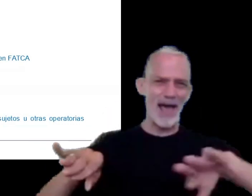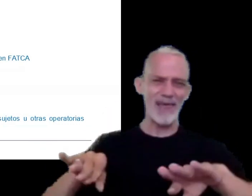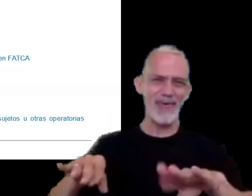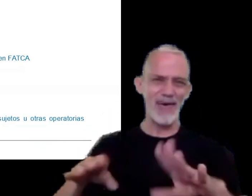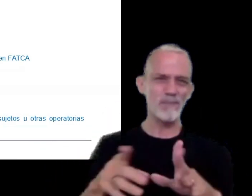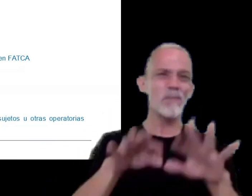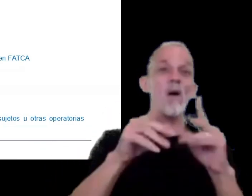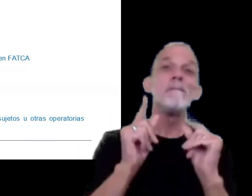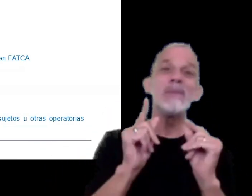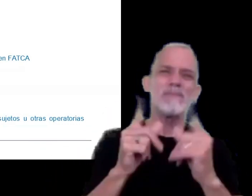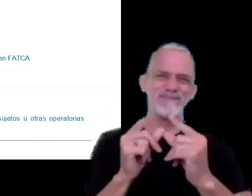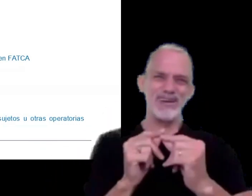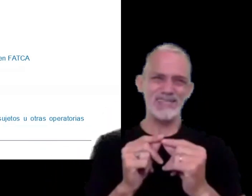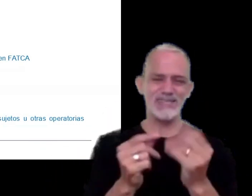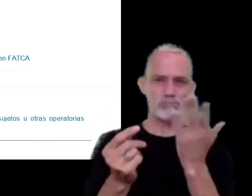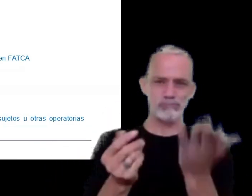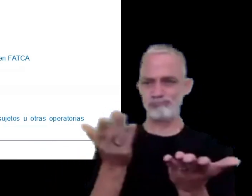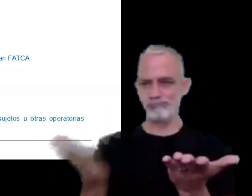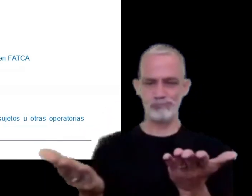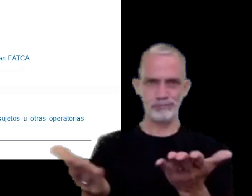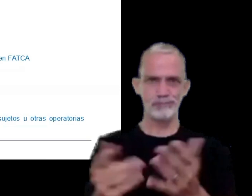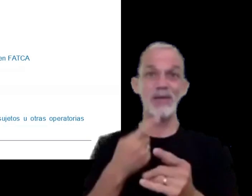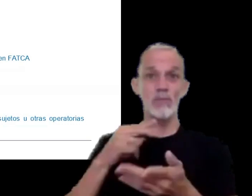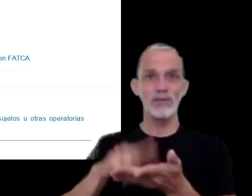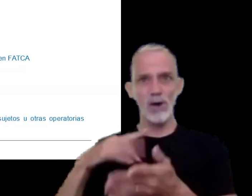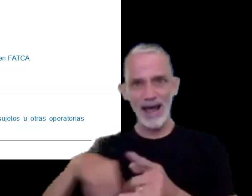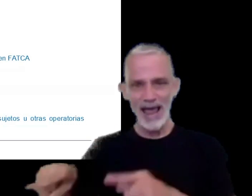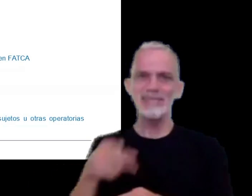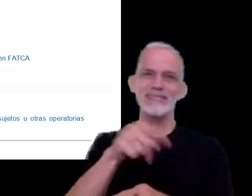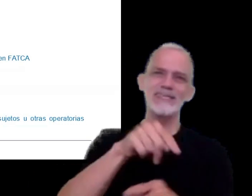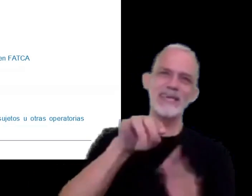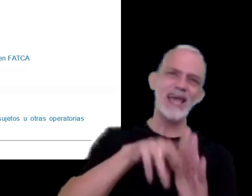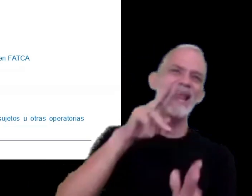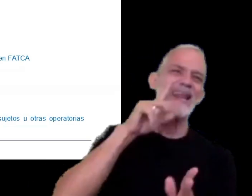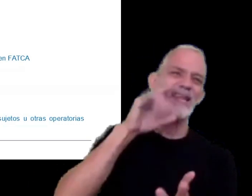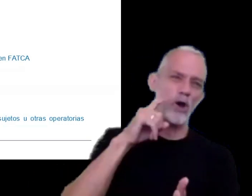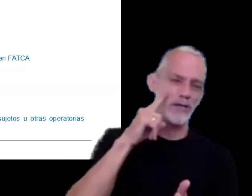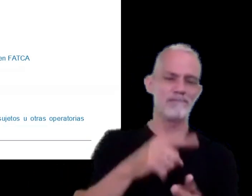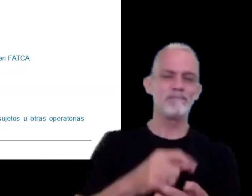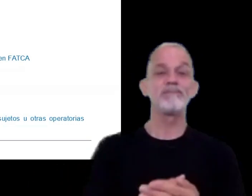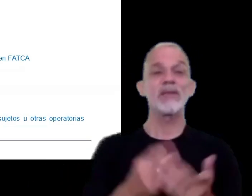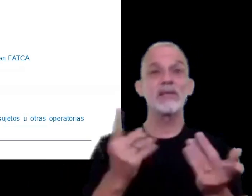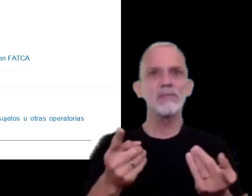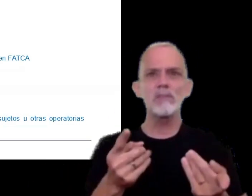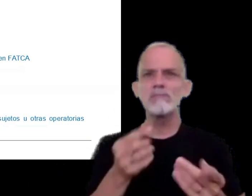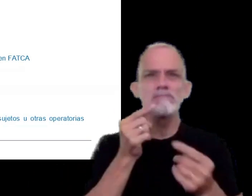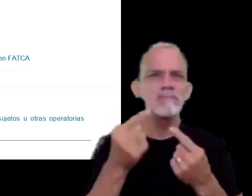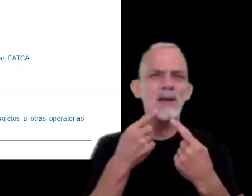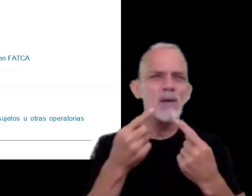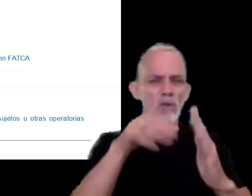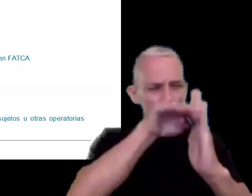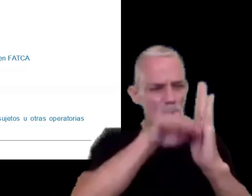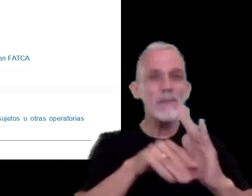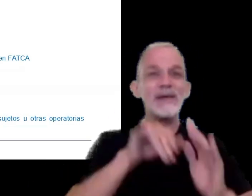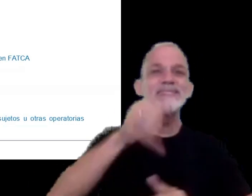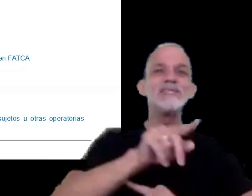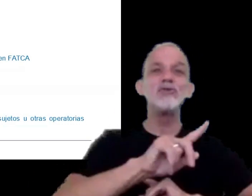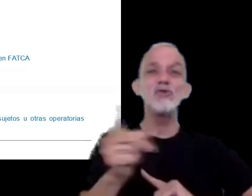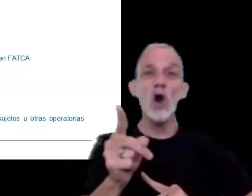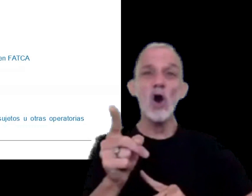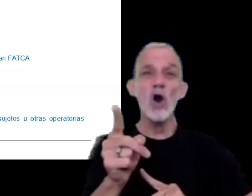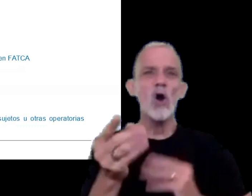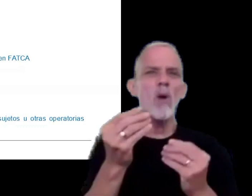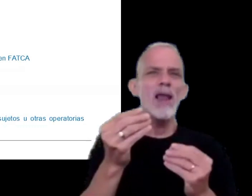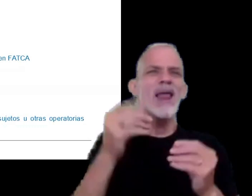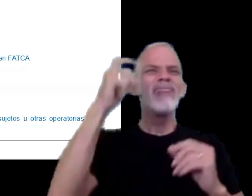la misma fecha y básicamente implica responder por sí o por no a